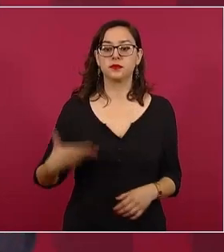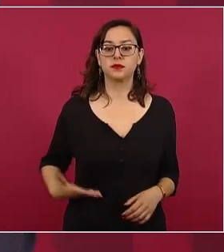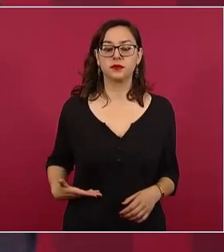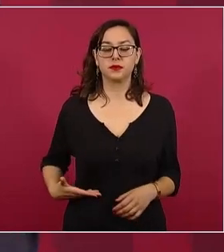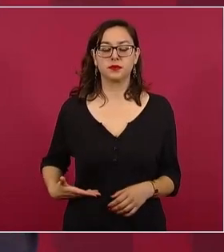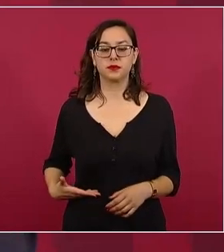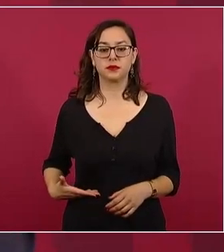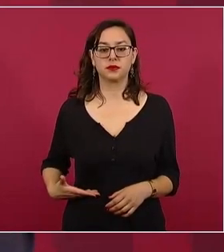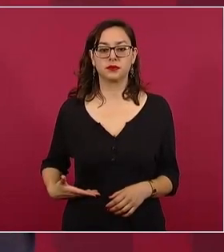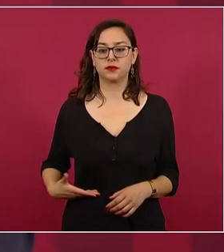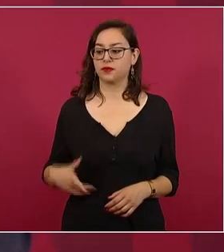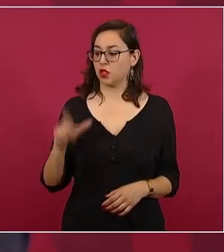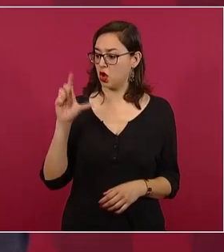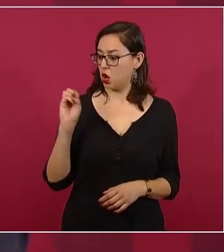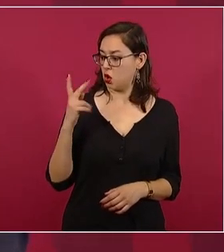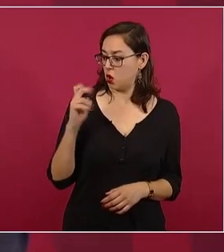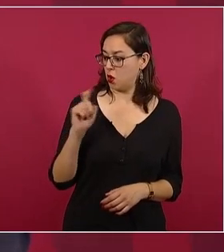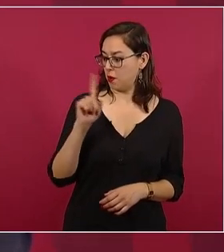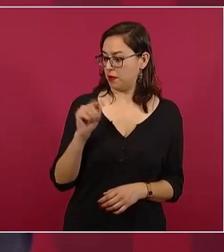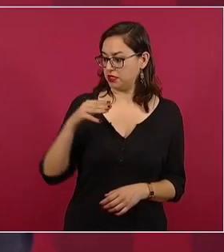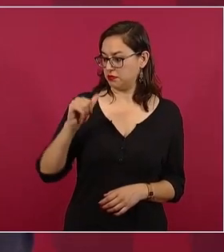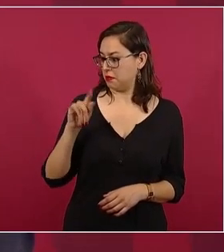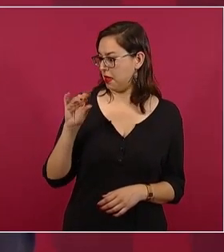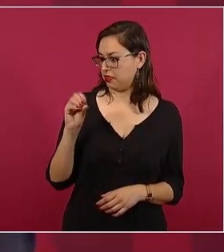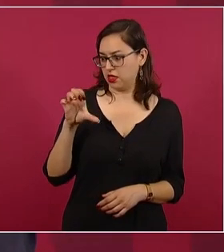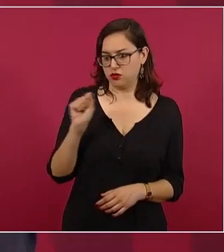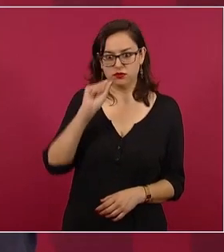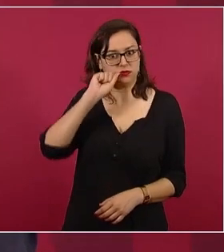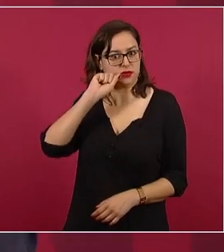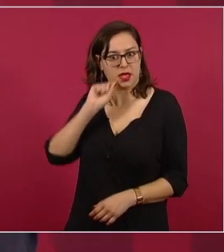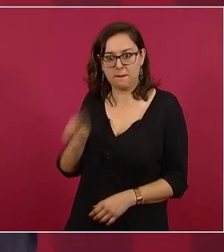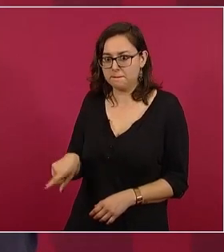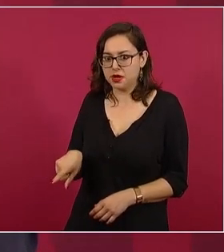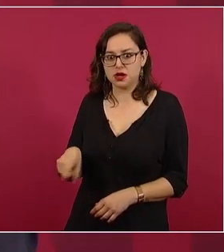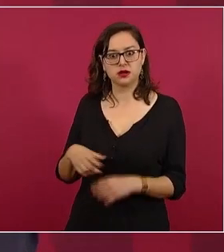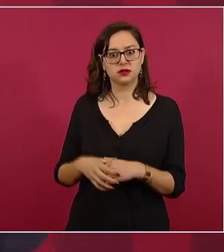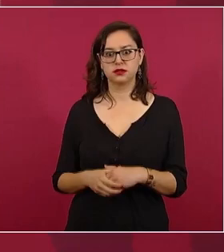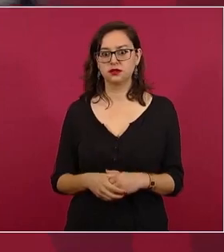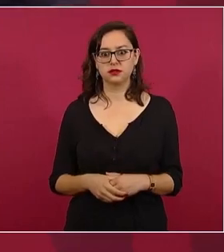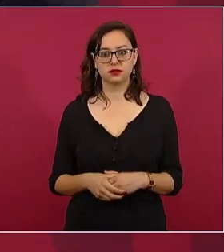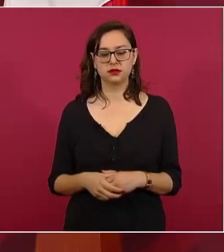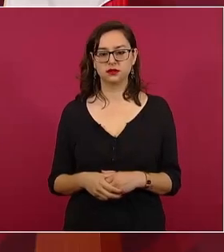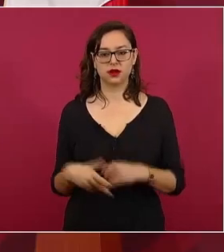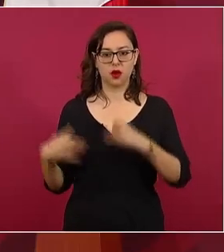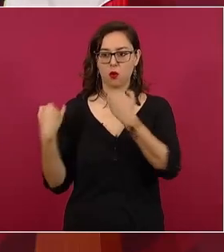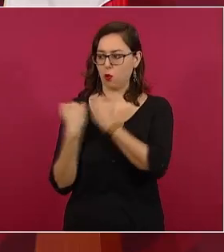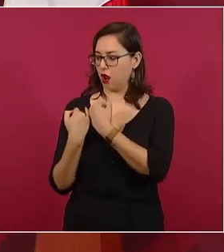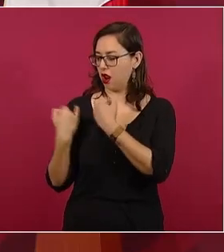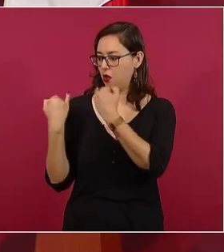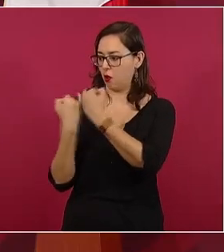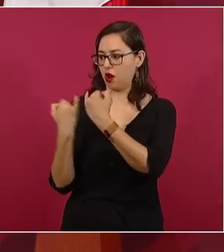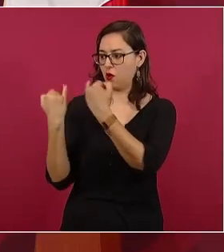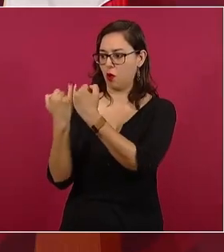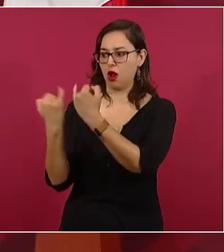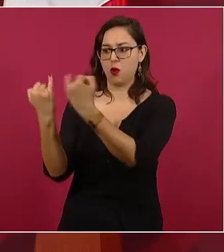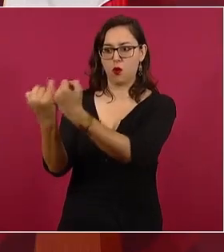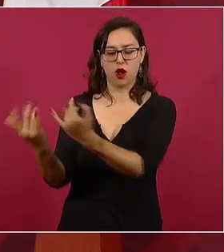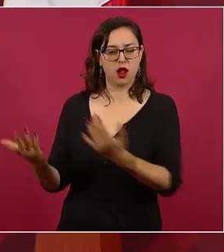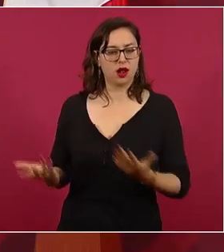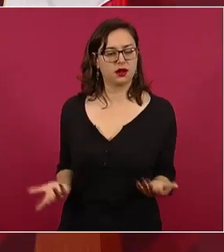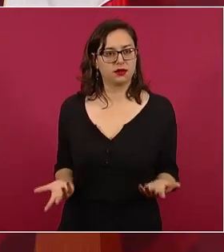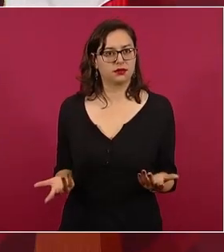Adolfo López Mateos en esa carta extraordinaria,